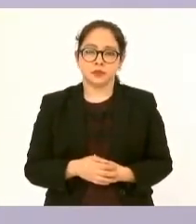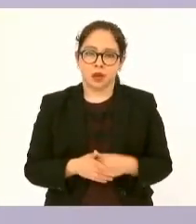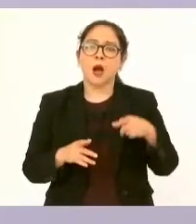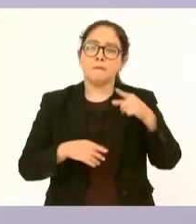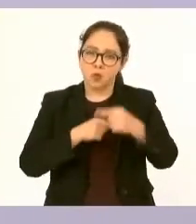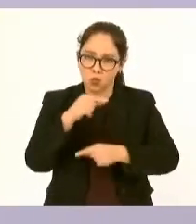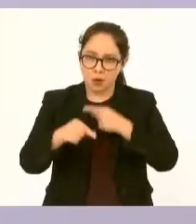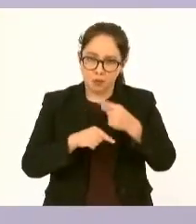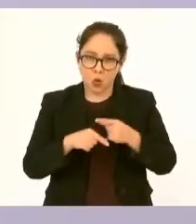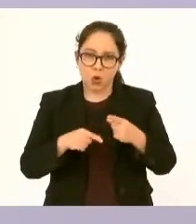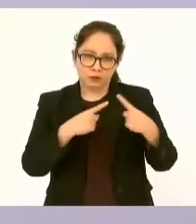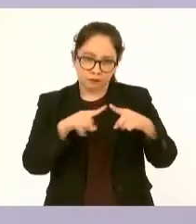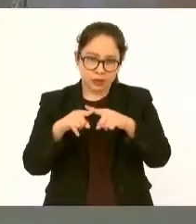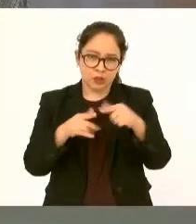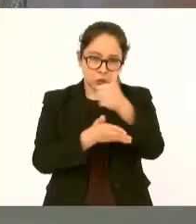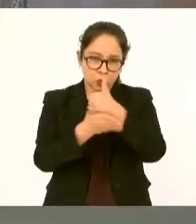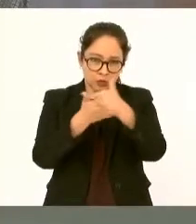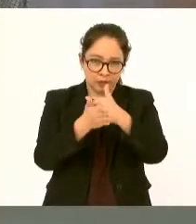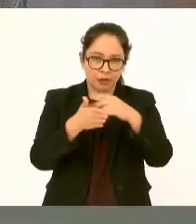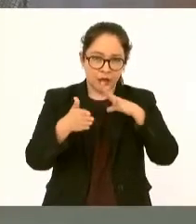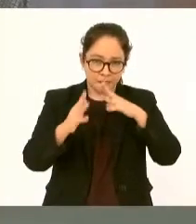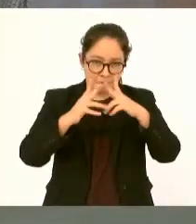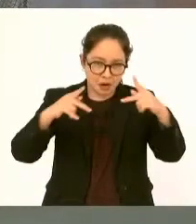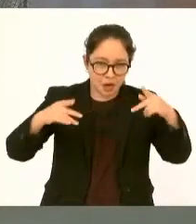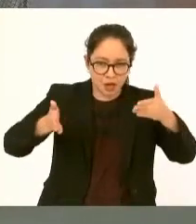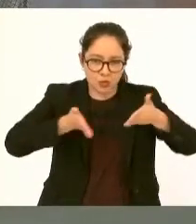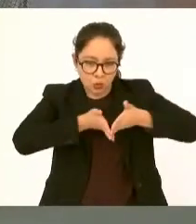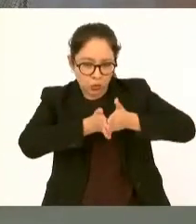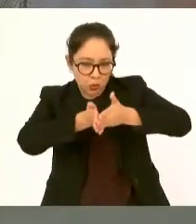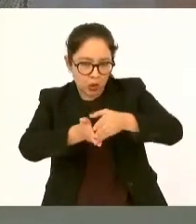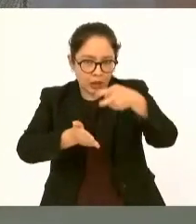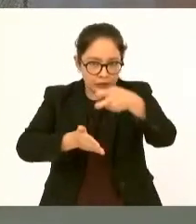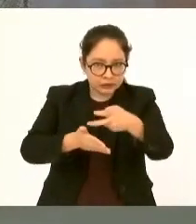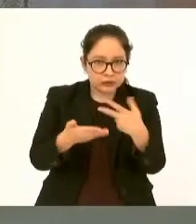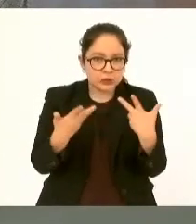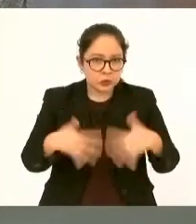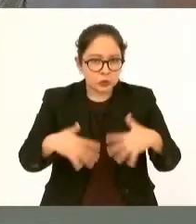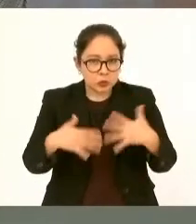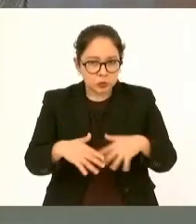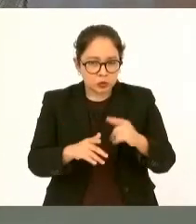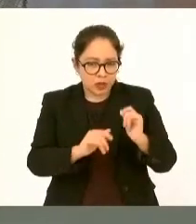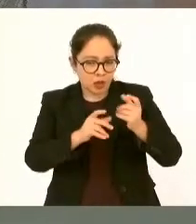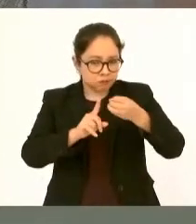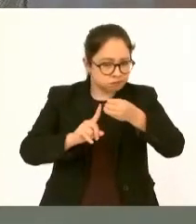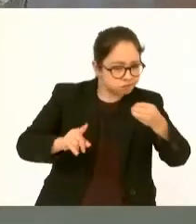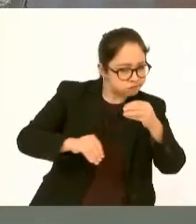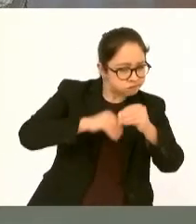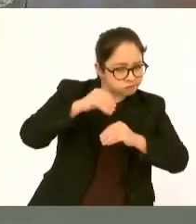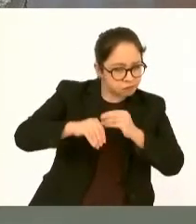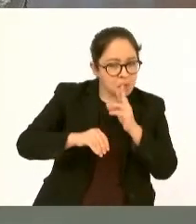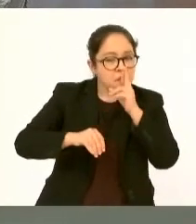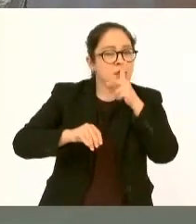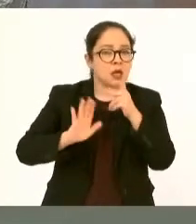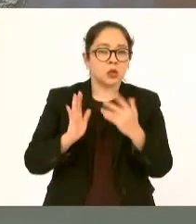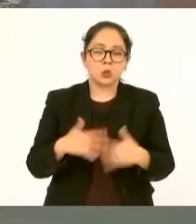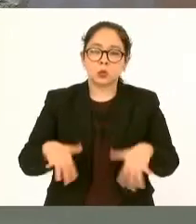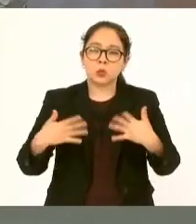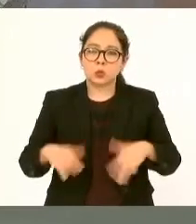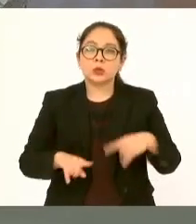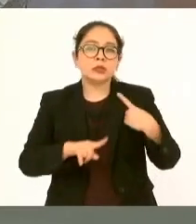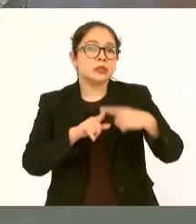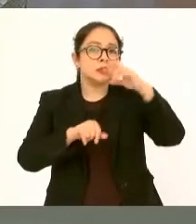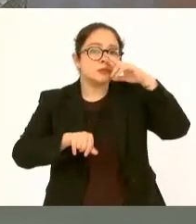puertos y nadie mejor que el